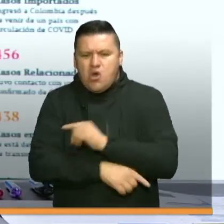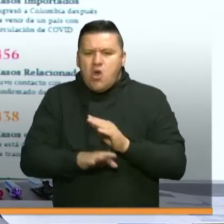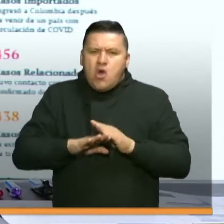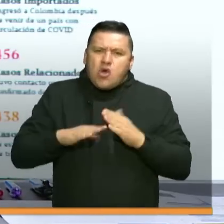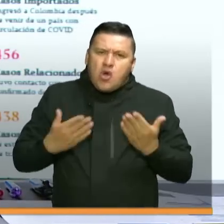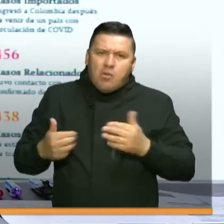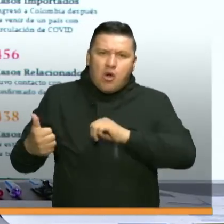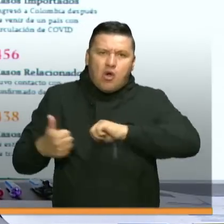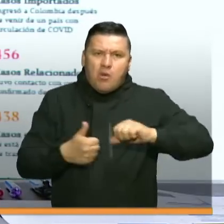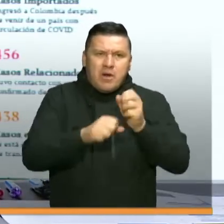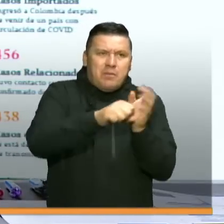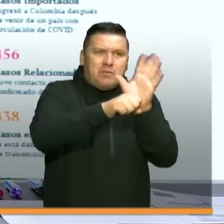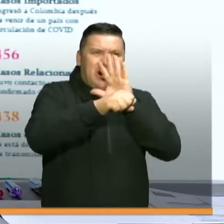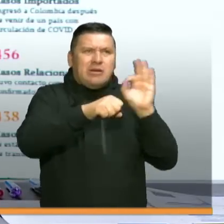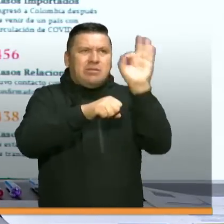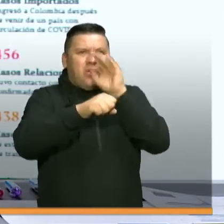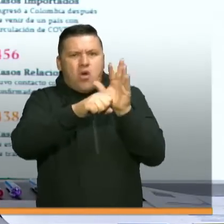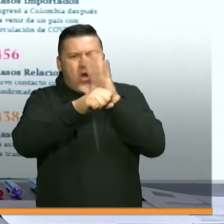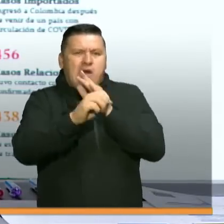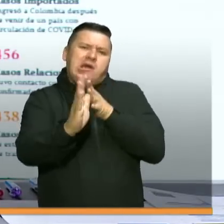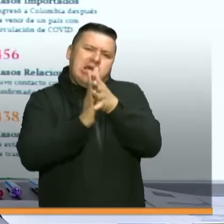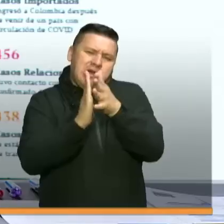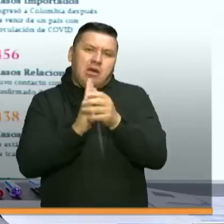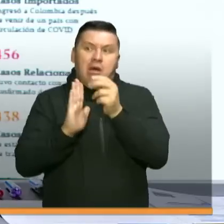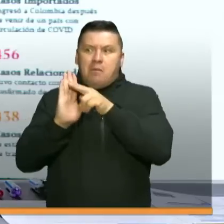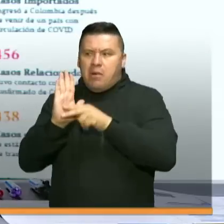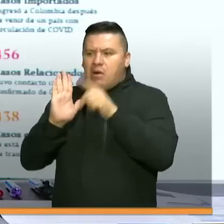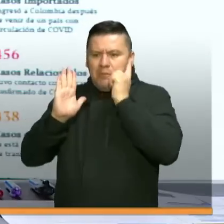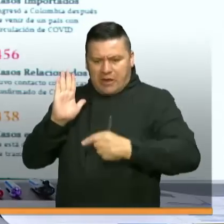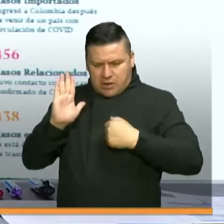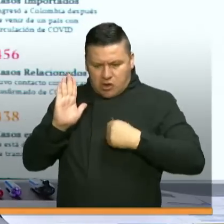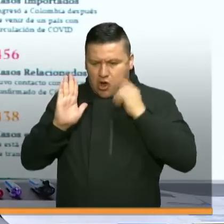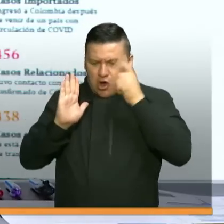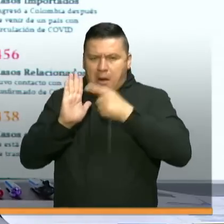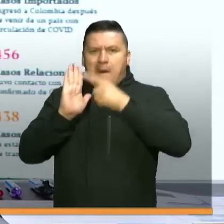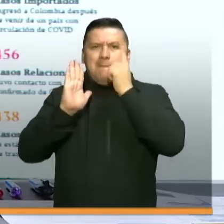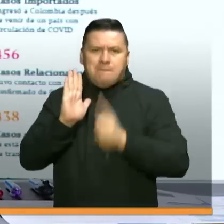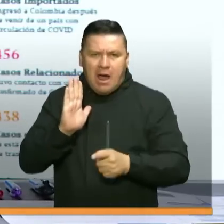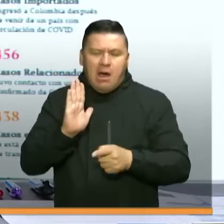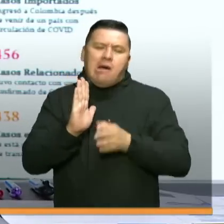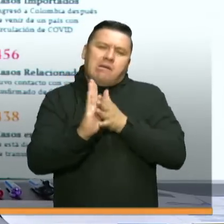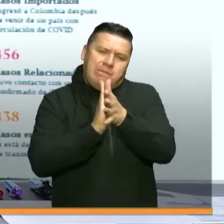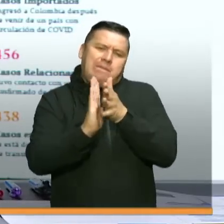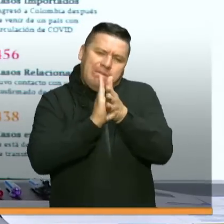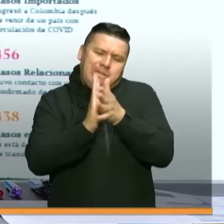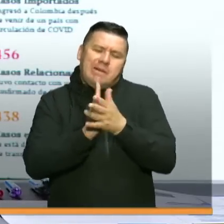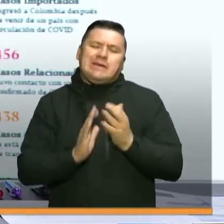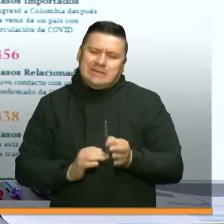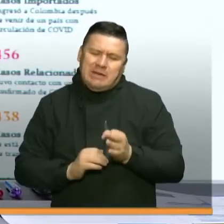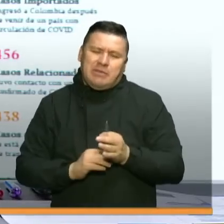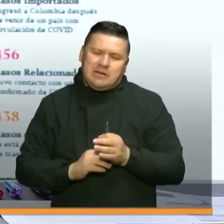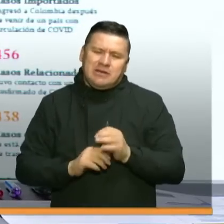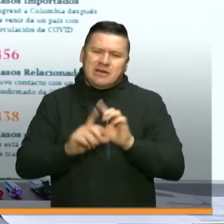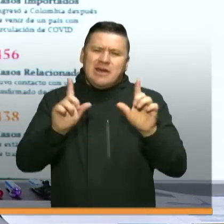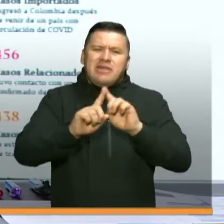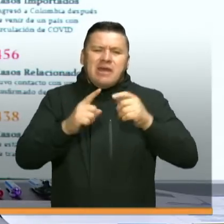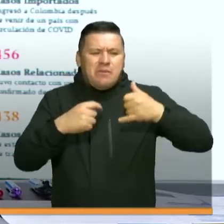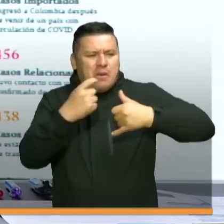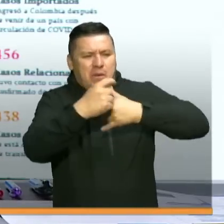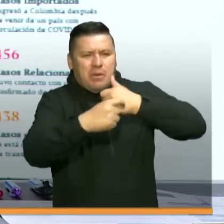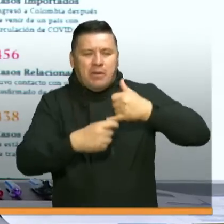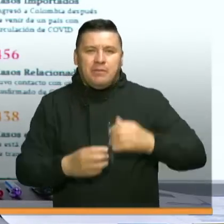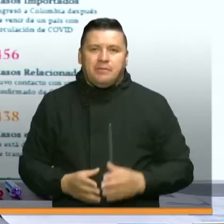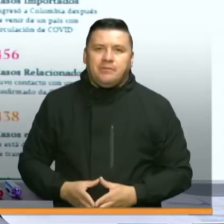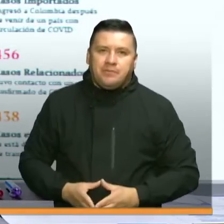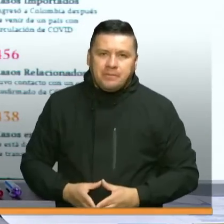cómo se está comportando el virus, sino también cuáles son las medidas que está tomando nuestro gobierno en los distintos sectores y en las distintas poblaciones.